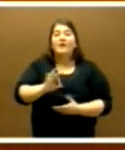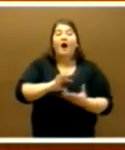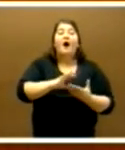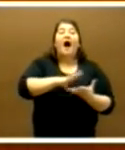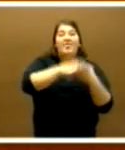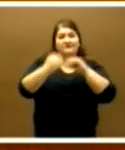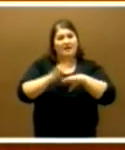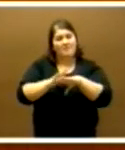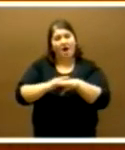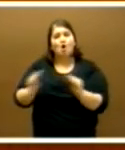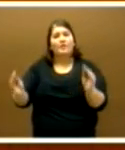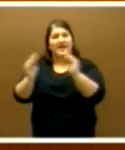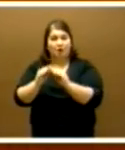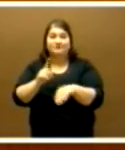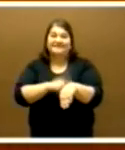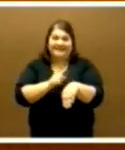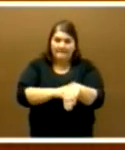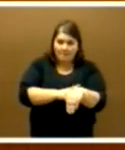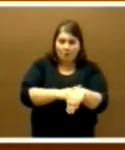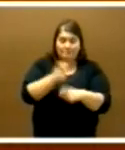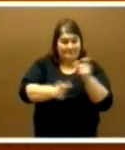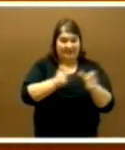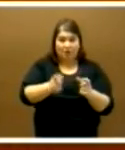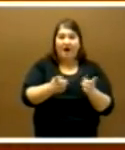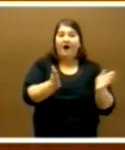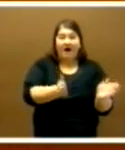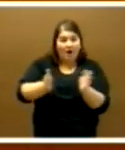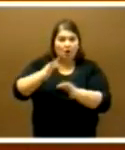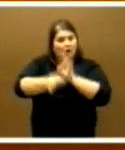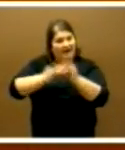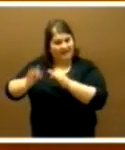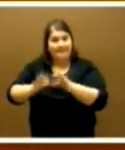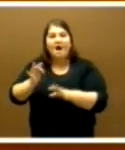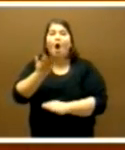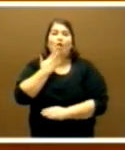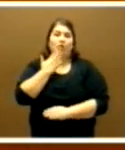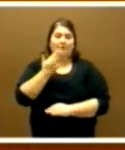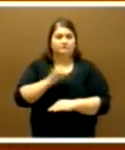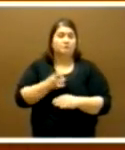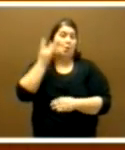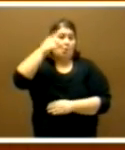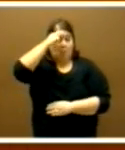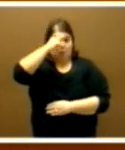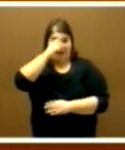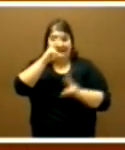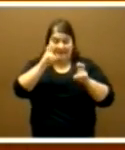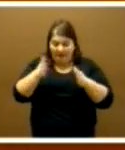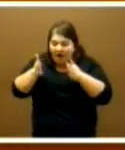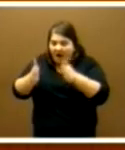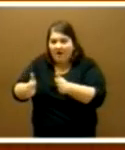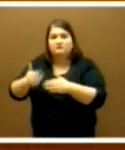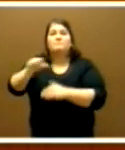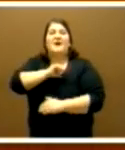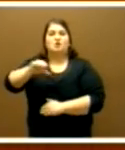conciliación de los diferentes tiempos de las personas y que impulsa un modelo de ocio y cultura centrado en el tiempo personal de